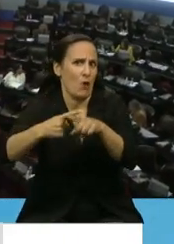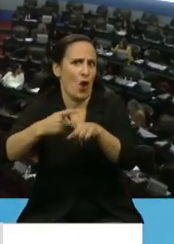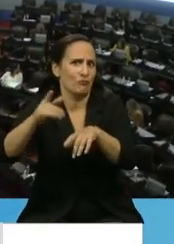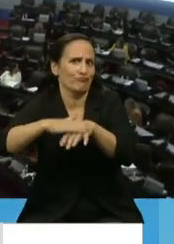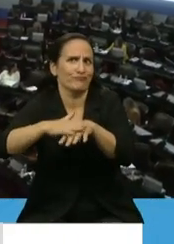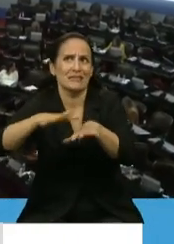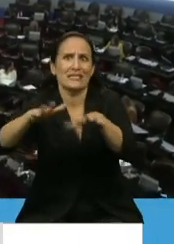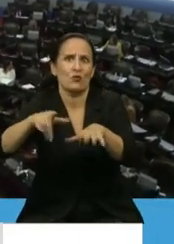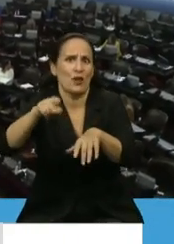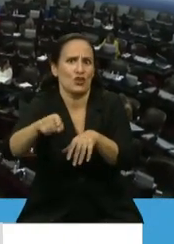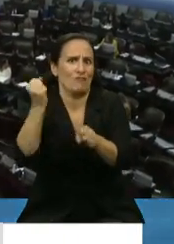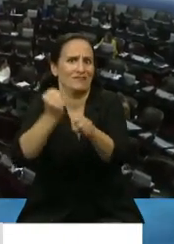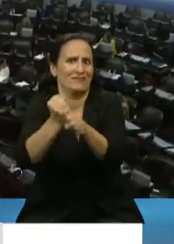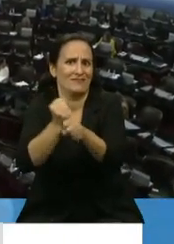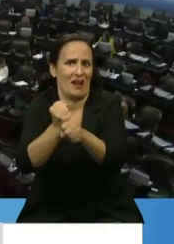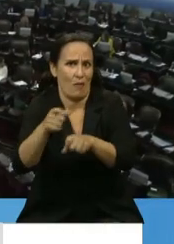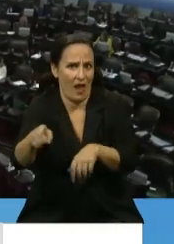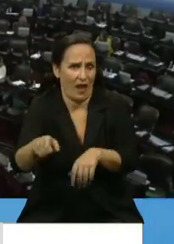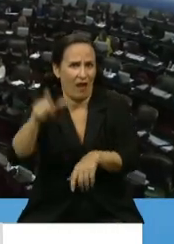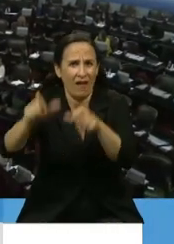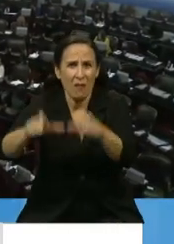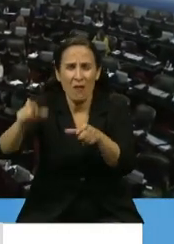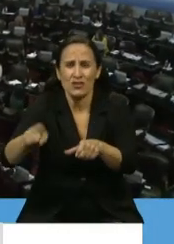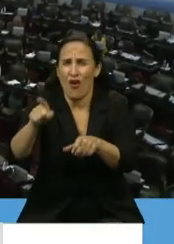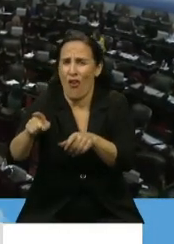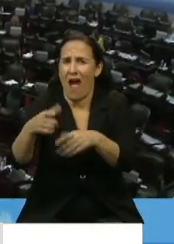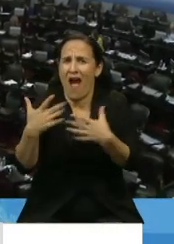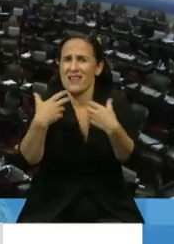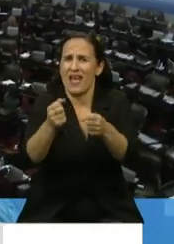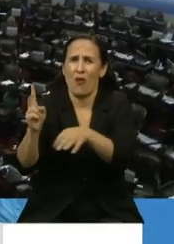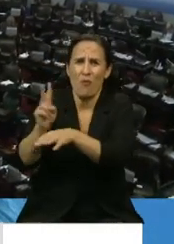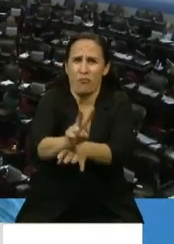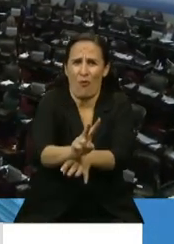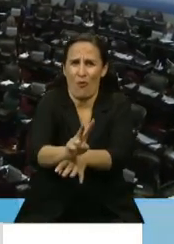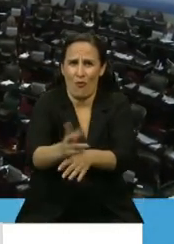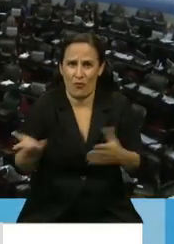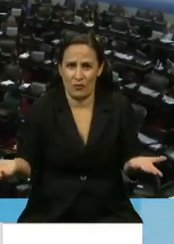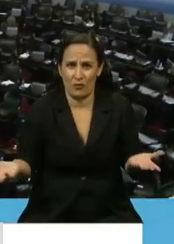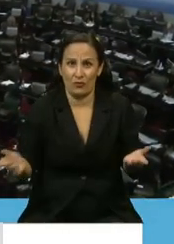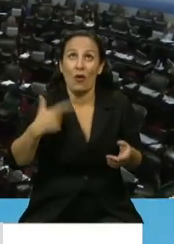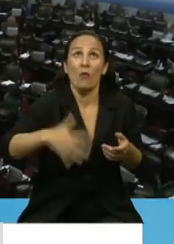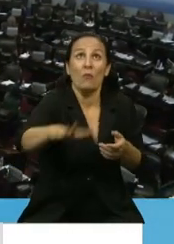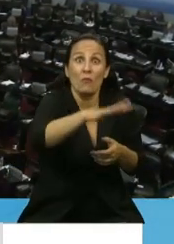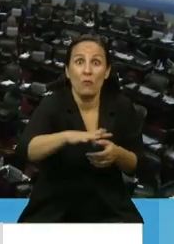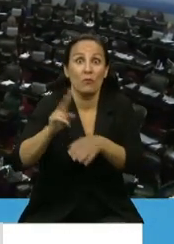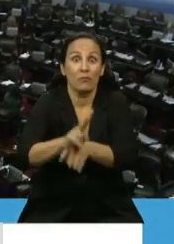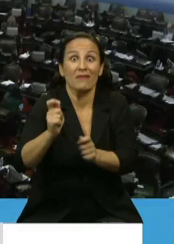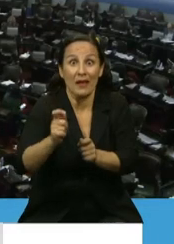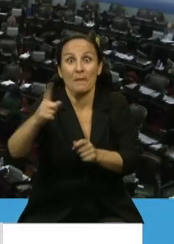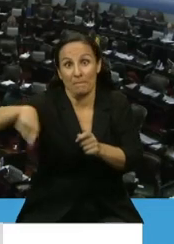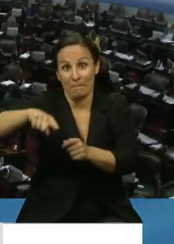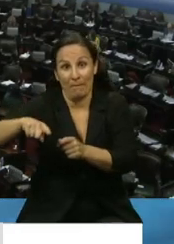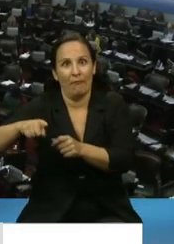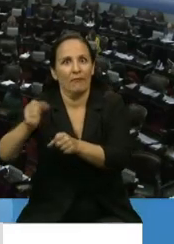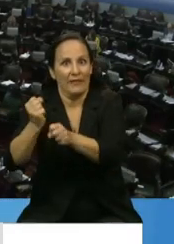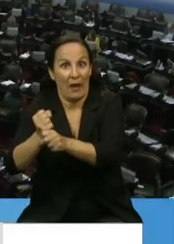que se han expuesto para proteger la salud de la población. Entonces, aquellos que